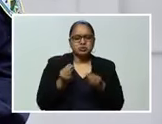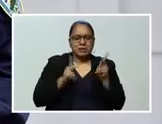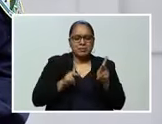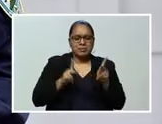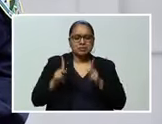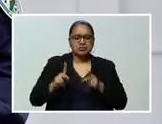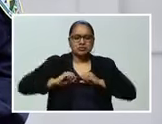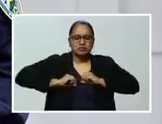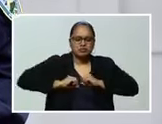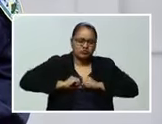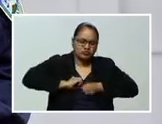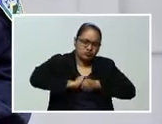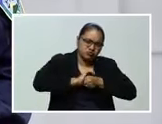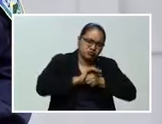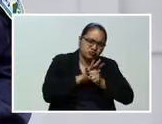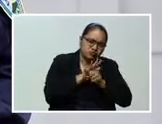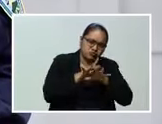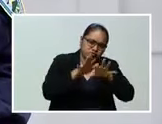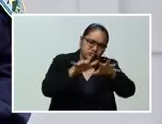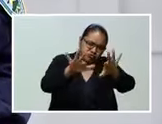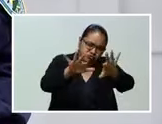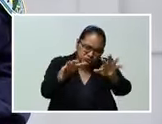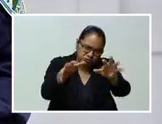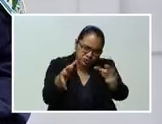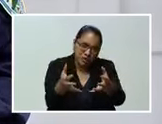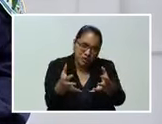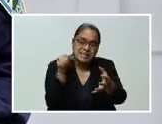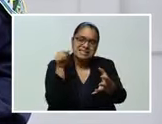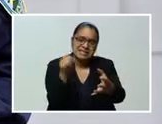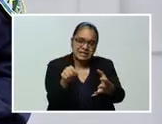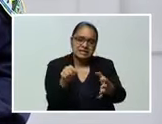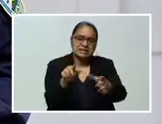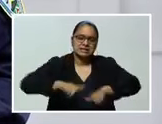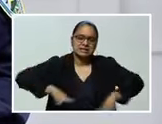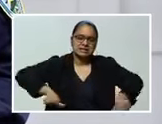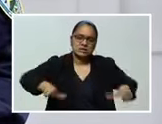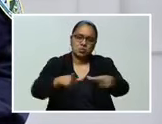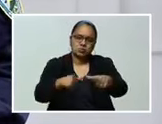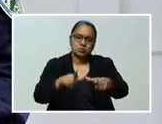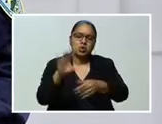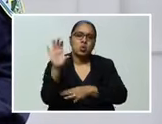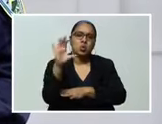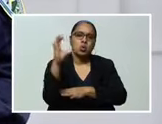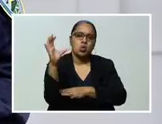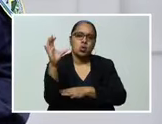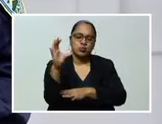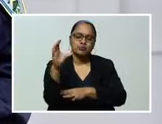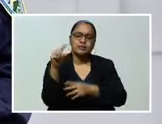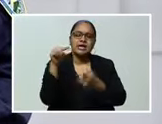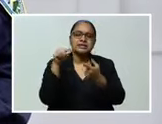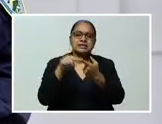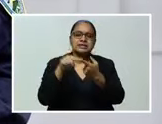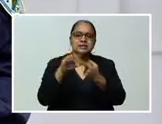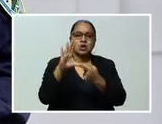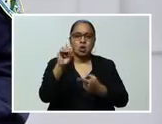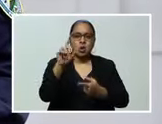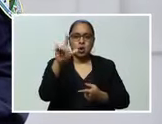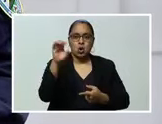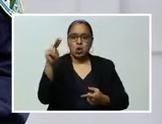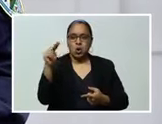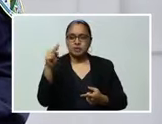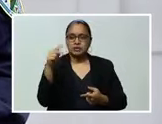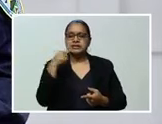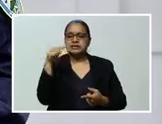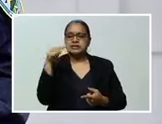infección que se registran en el Departamento de Colón, a partir del día sábado, 11 de abril, a las 12 de la